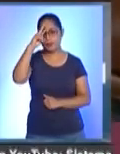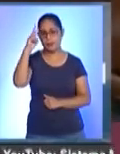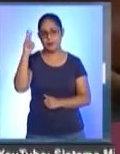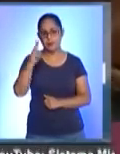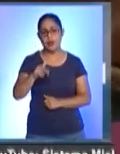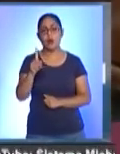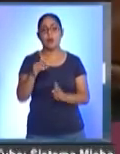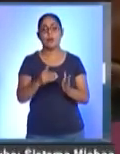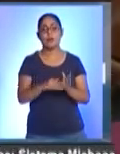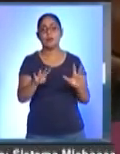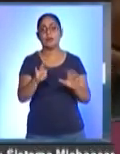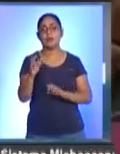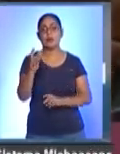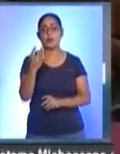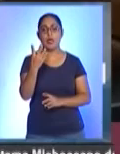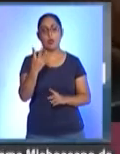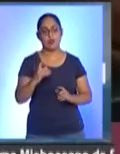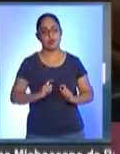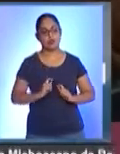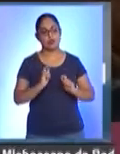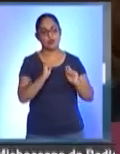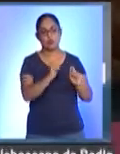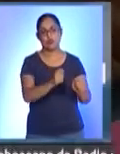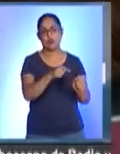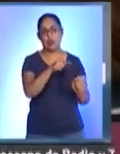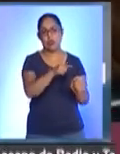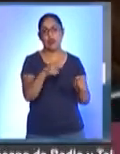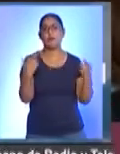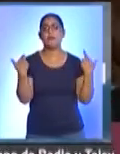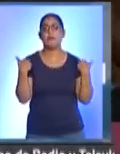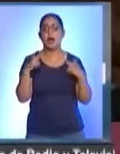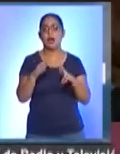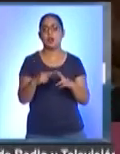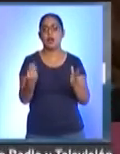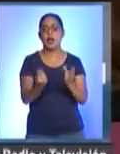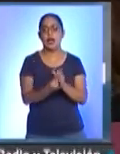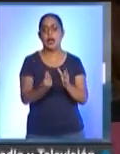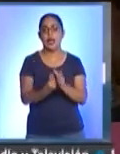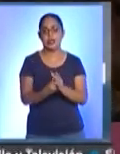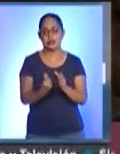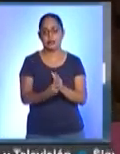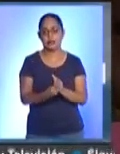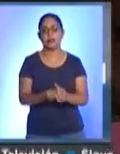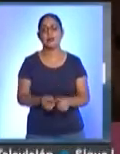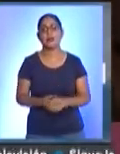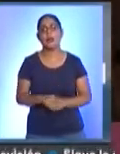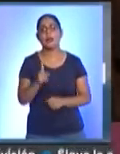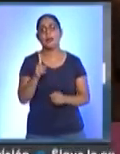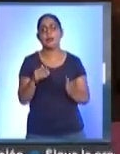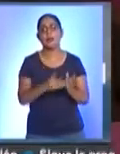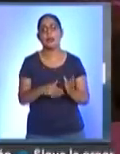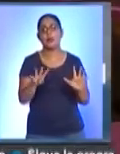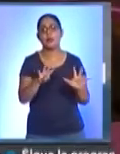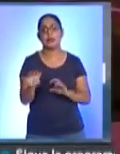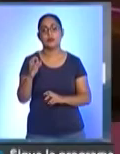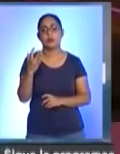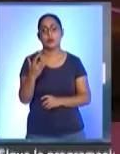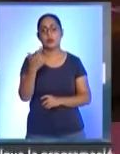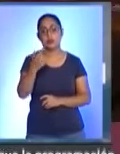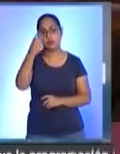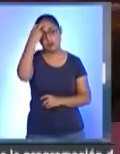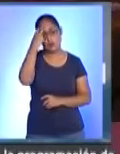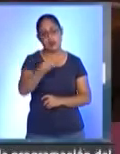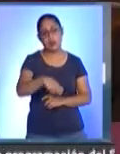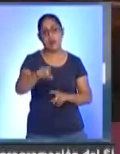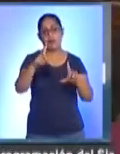sustituyó a Miguel Bernal Jiménez y fue nombrado maestro de la clase de composición. En 1957 viajó a